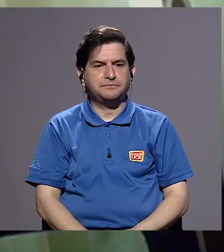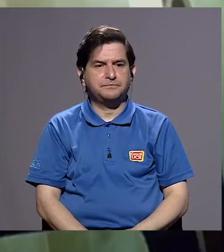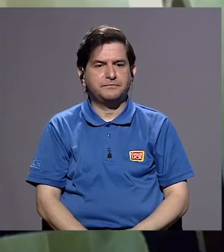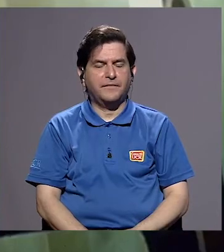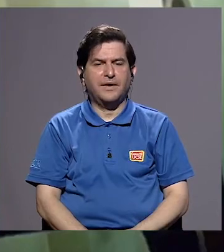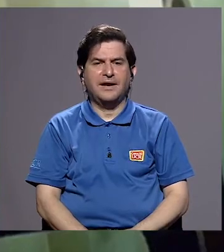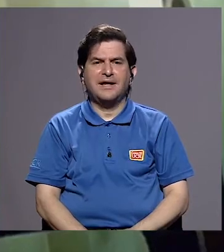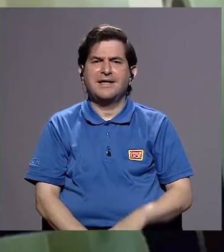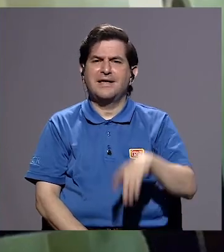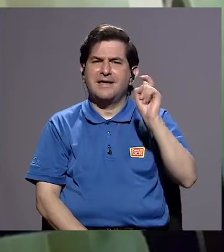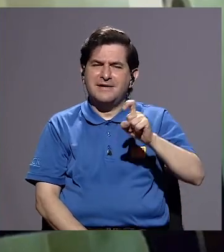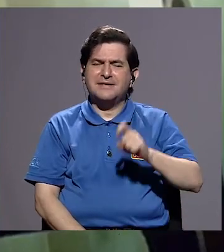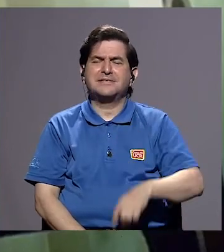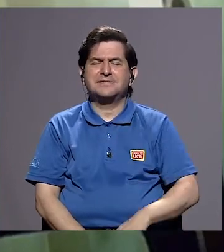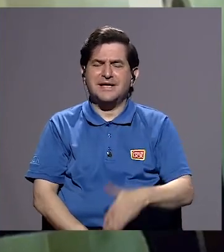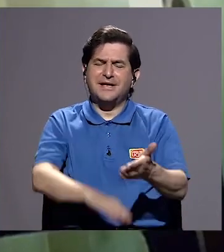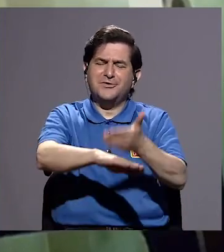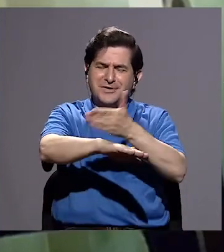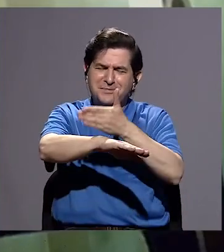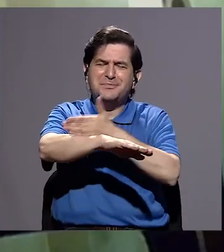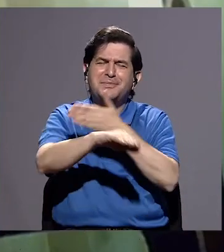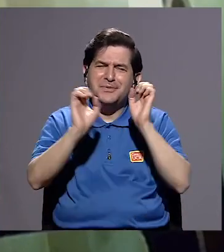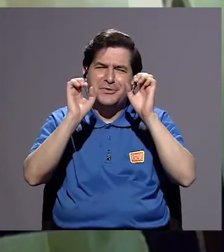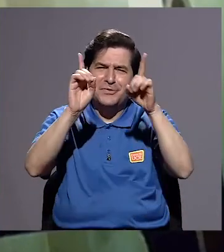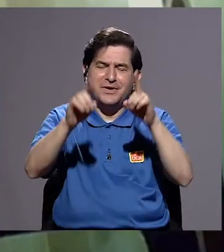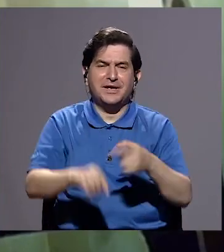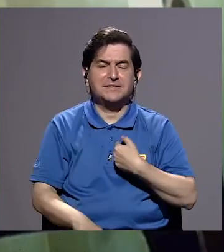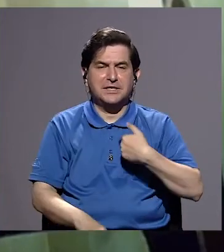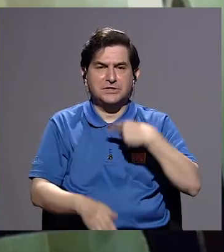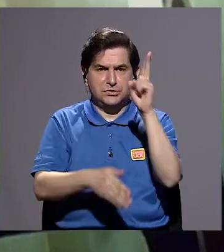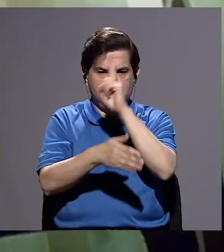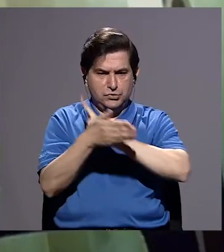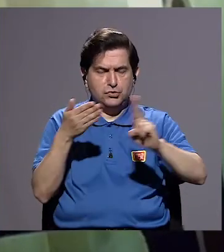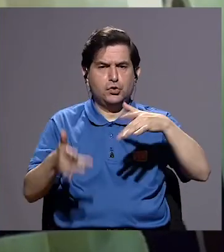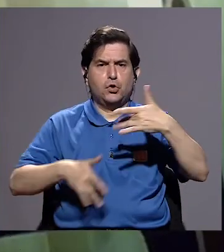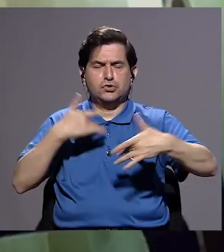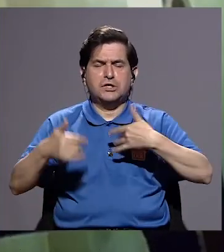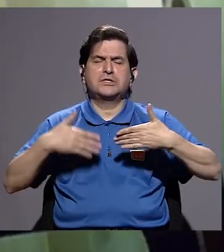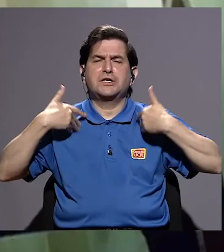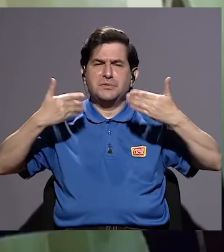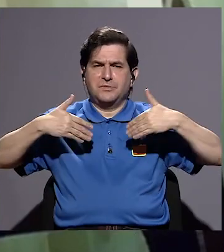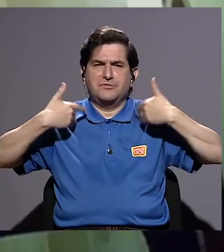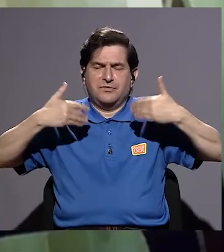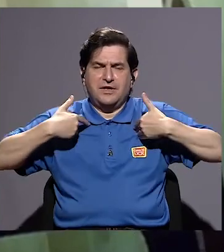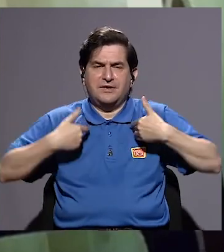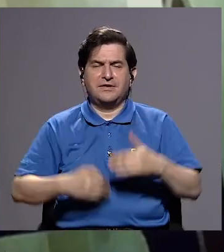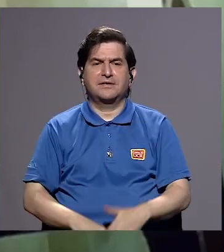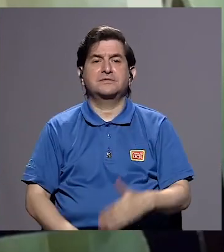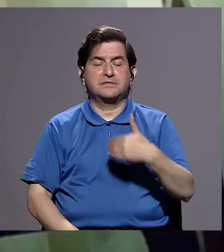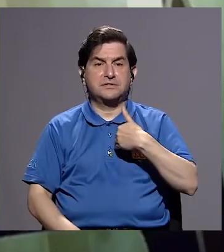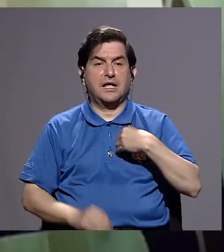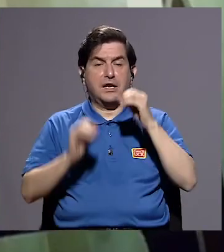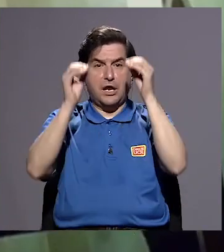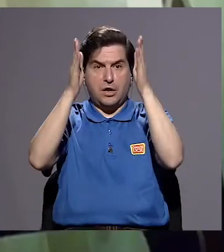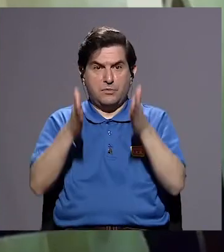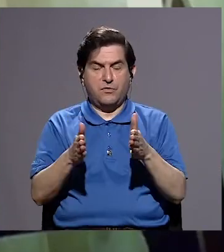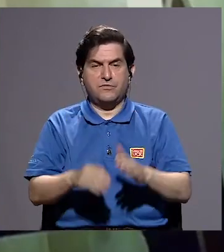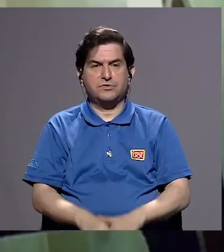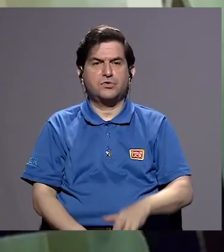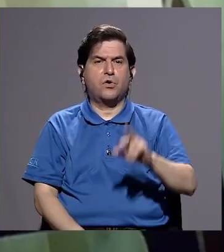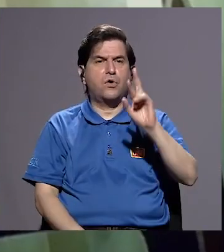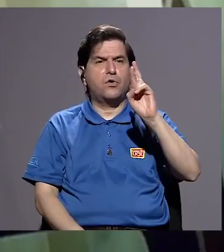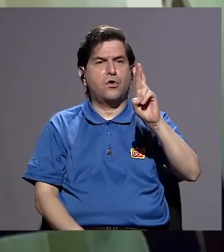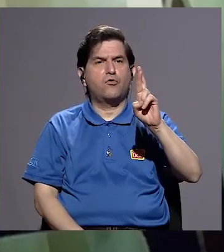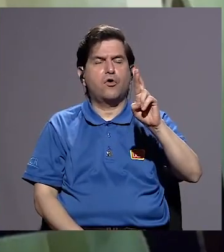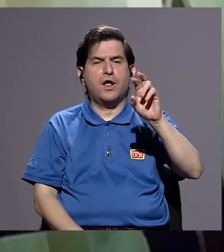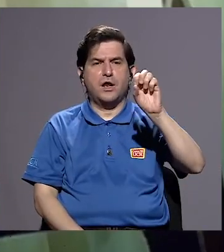es decir, tenemos que mejorar la educación. Yo en la universidad me sentí muy contenta porque tenía profesores como